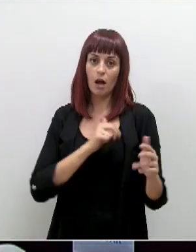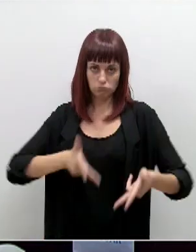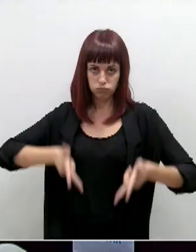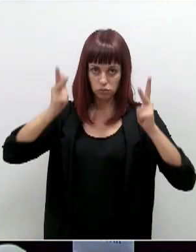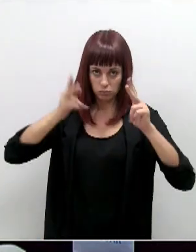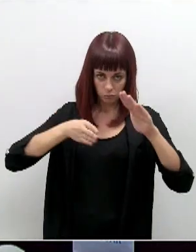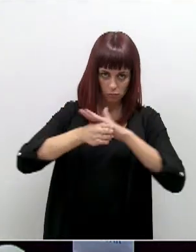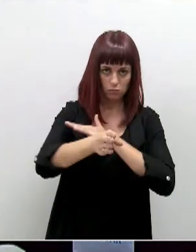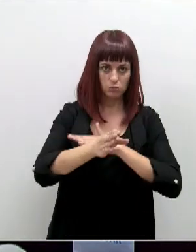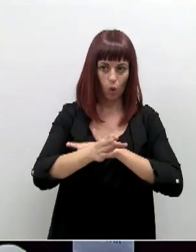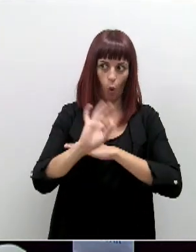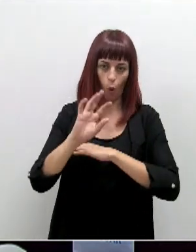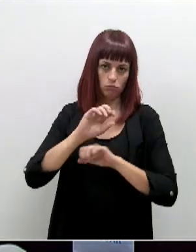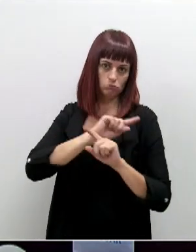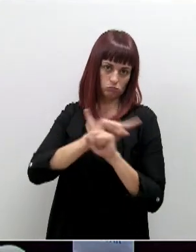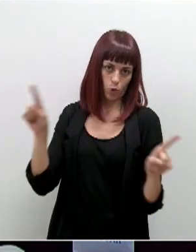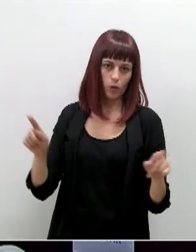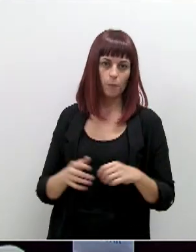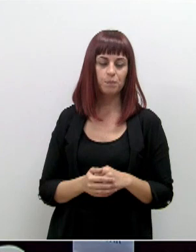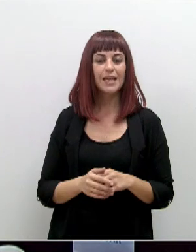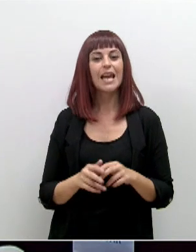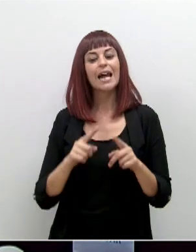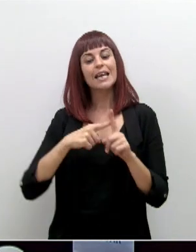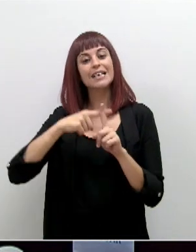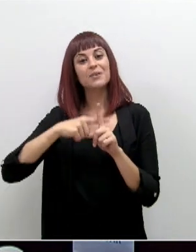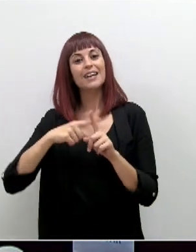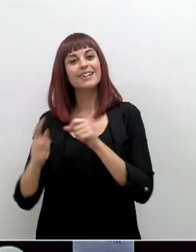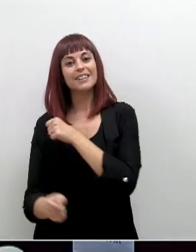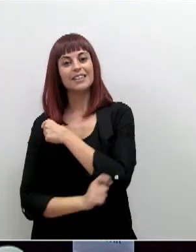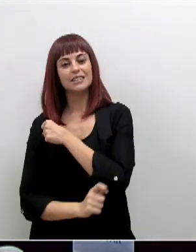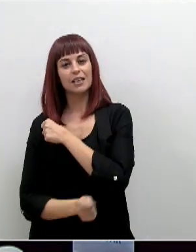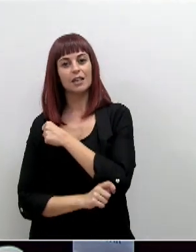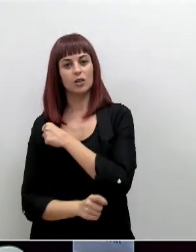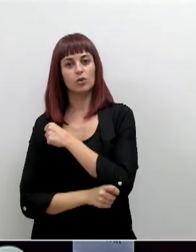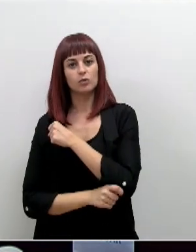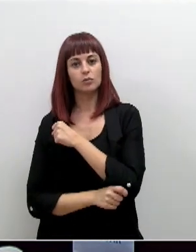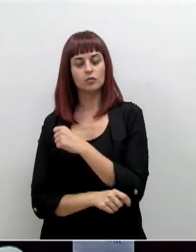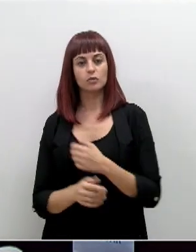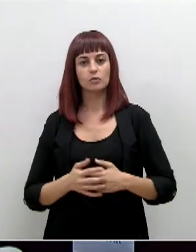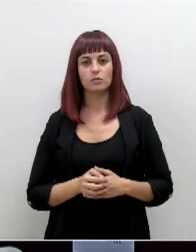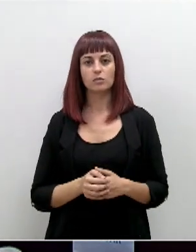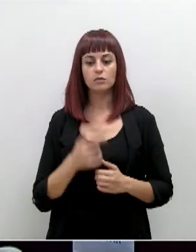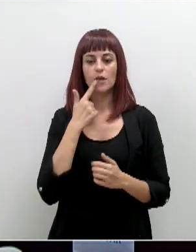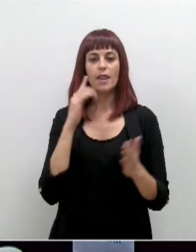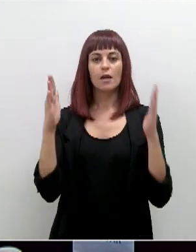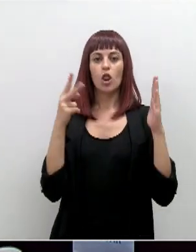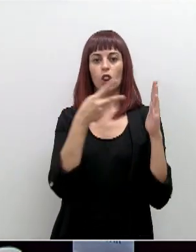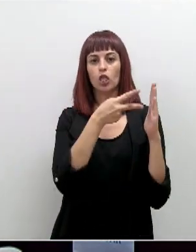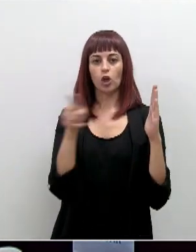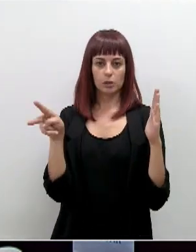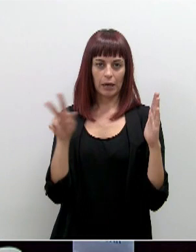deje pasar en ese momento o no. Y a nivel estratégico, plantean esto en un periodo de dos semanas